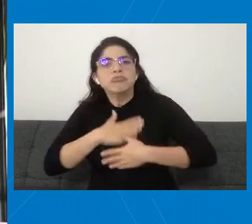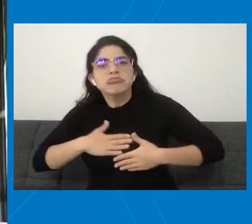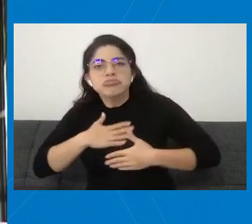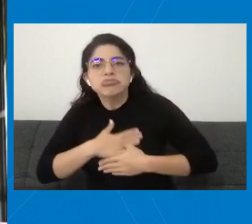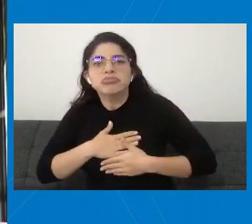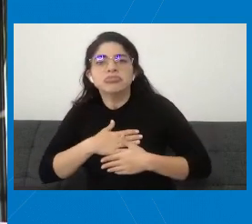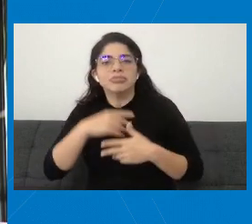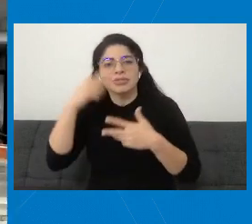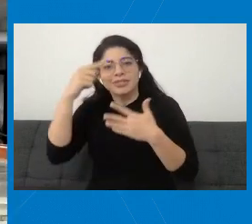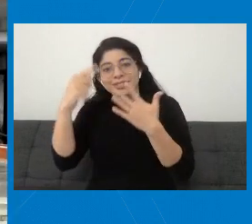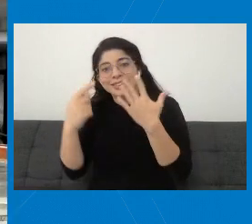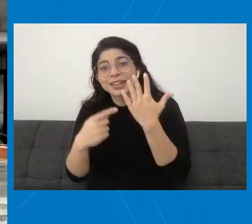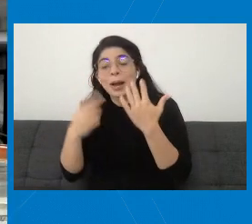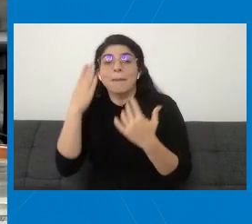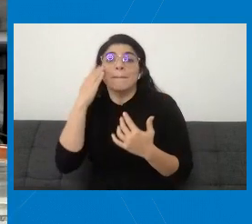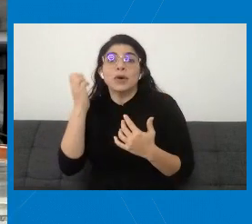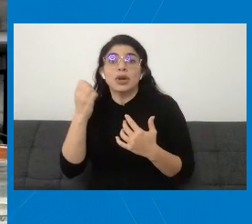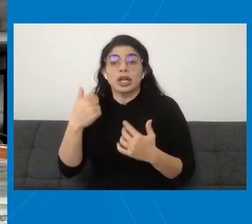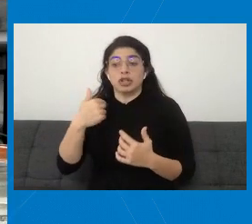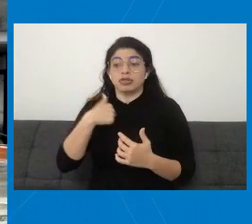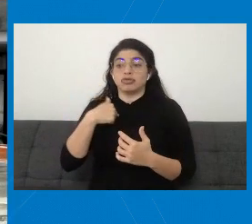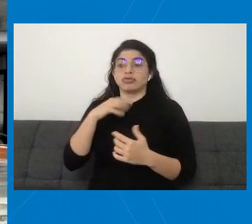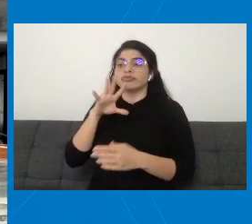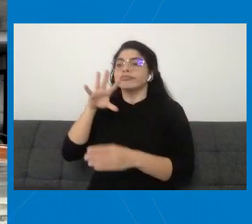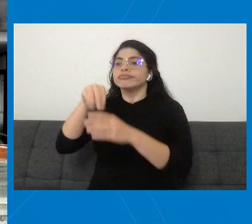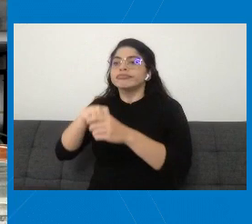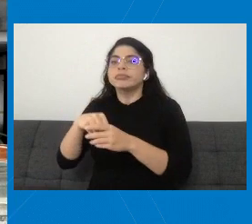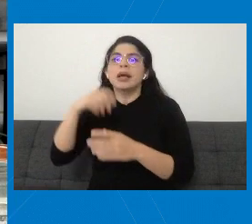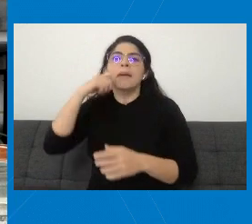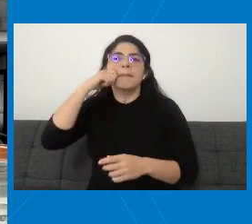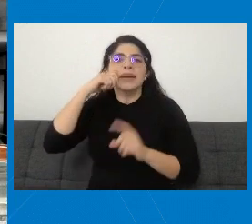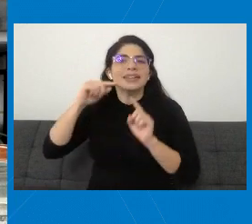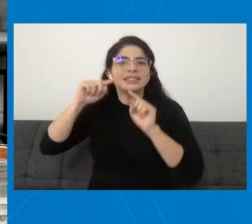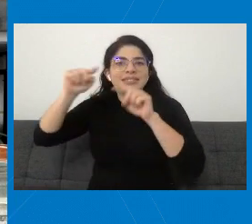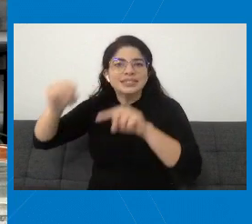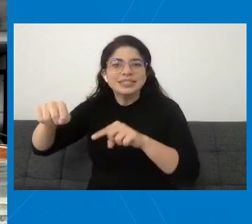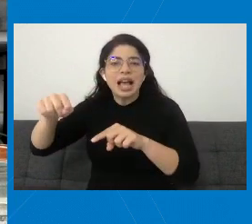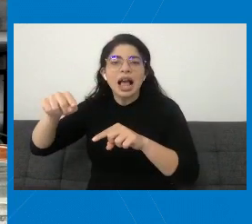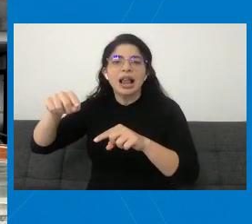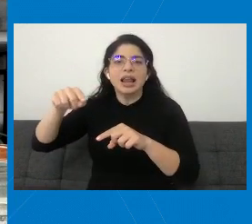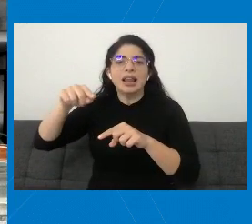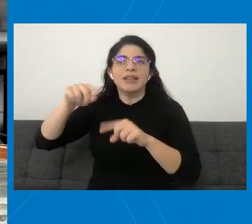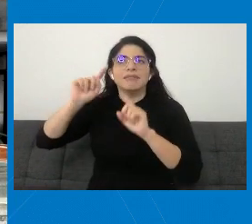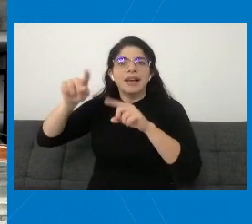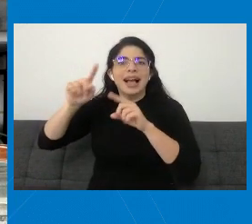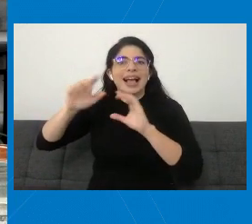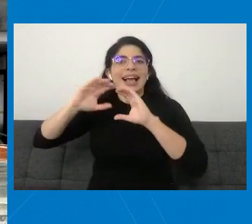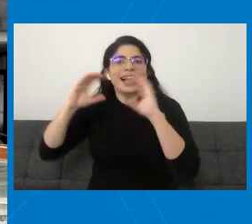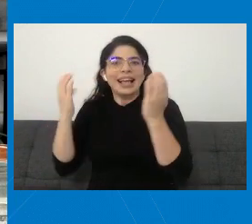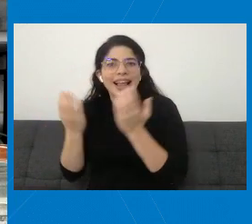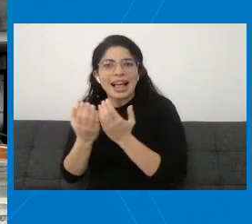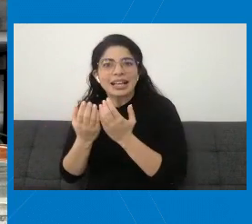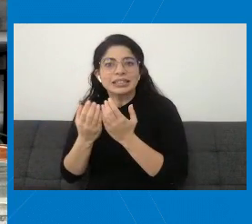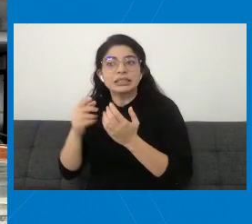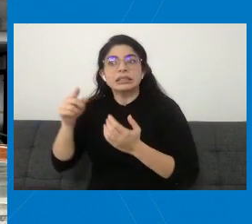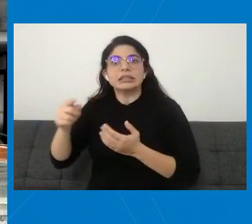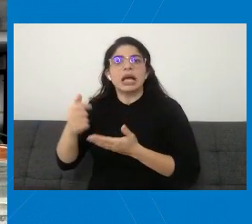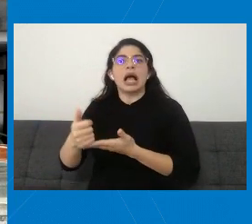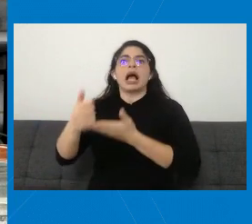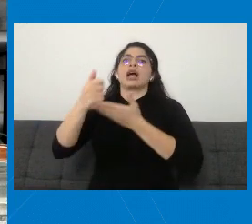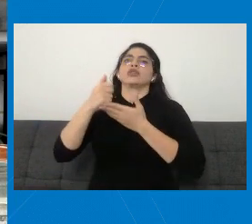posibilidad de que participen a nivel presencial en las clases propicia esa